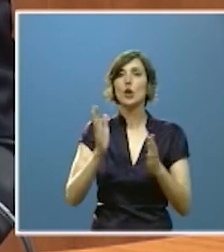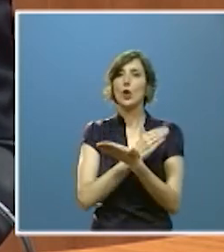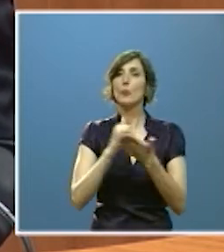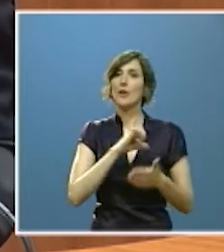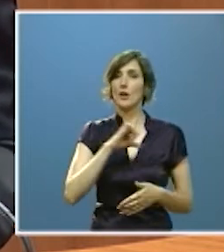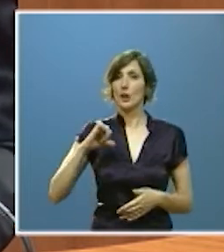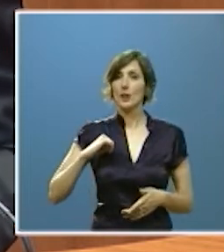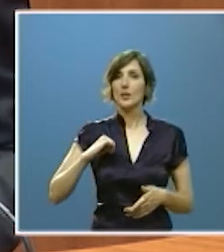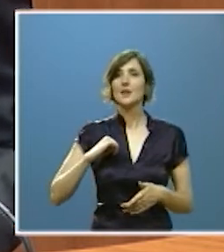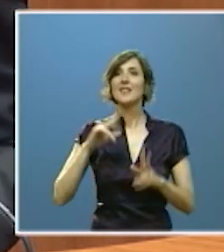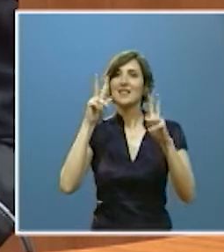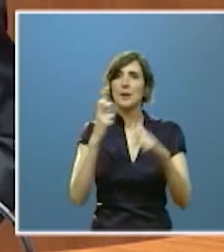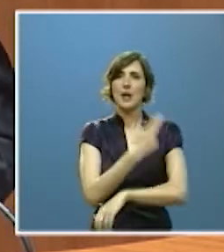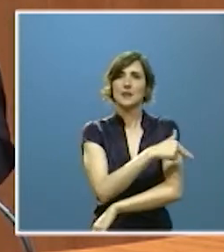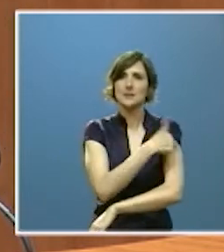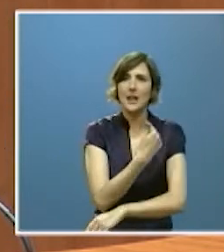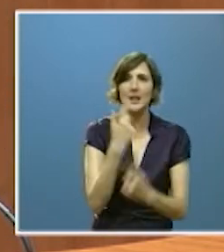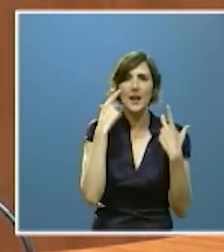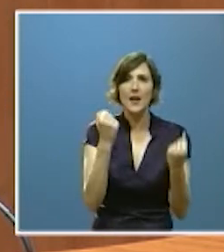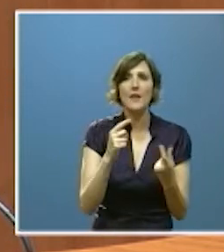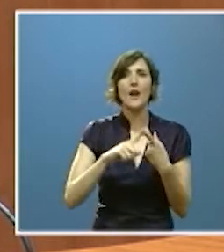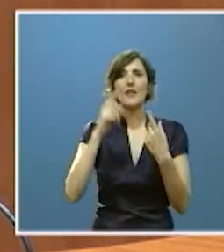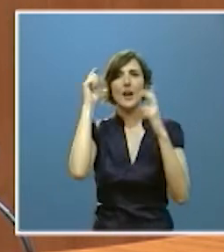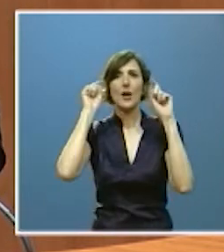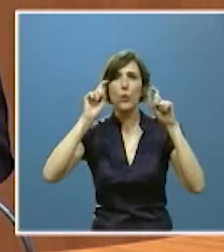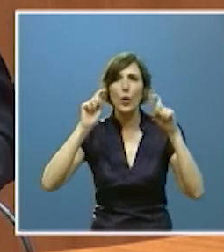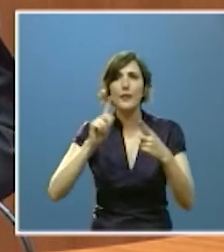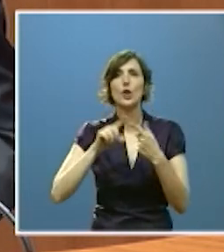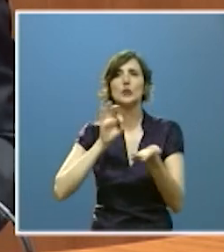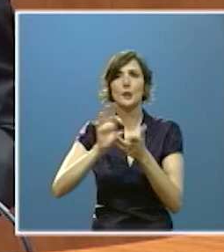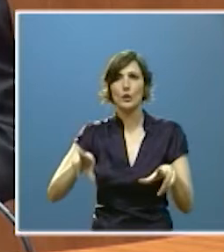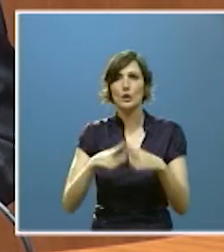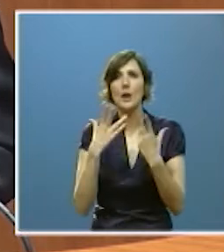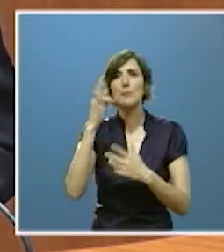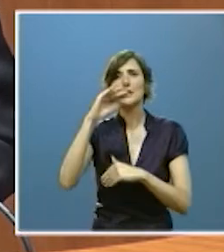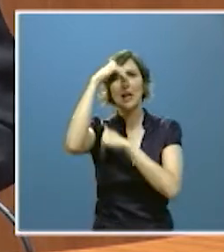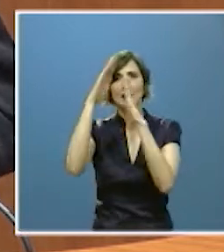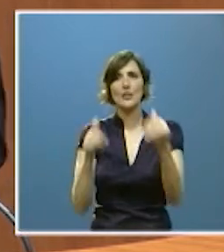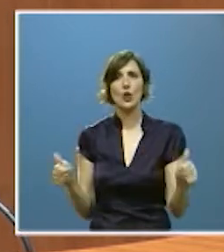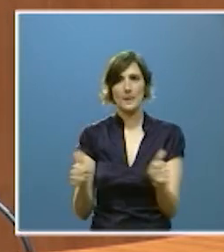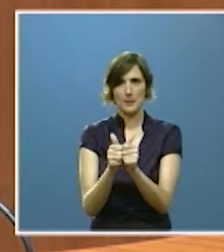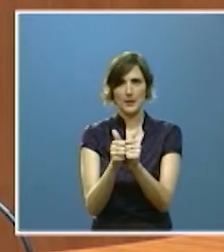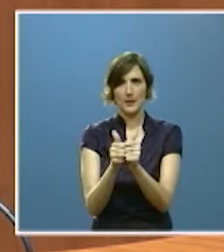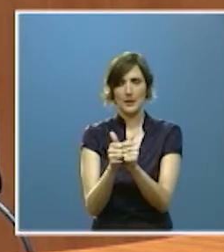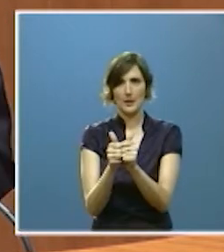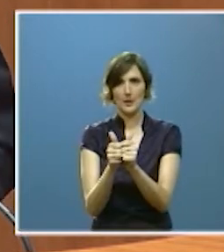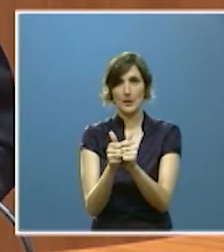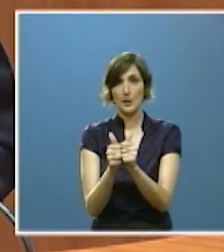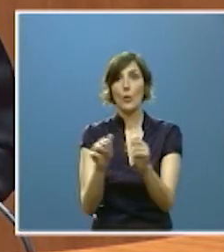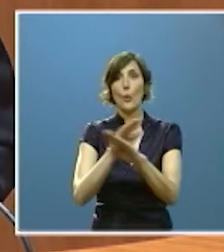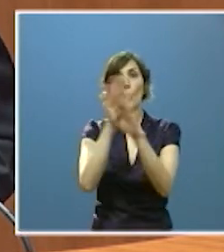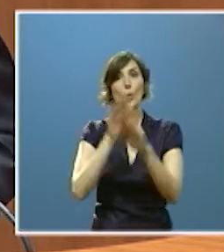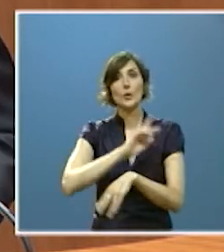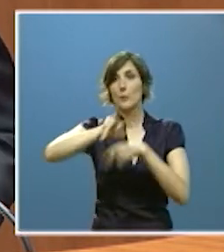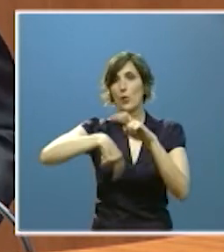la financiación de la sanidad de la educación de los servicios sociales y de la atención a la dependencia no incluida en el último modelo